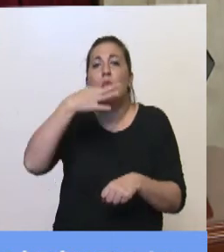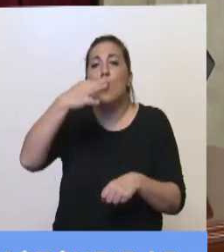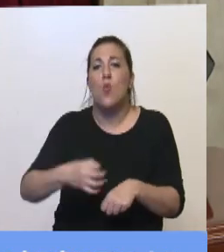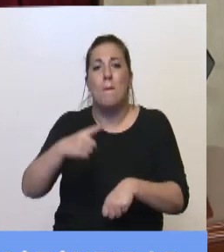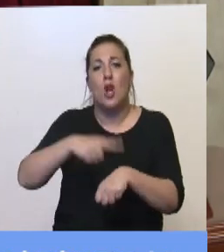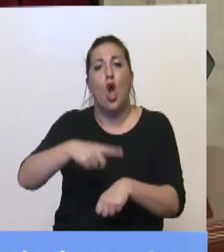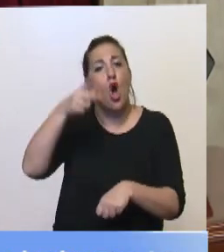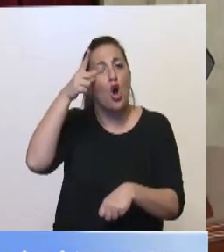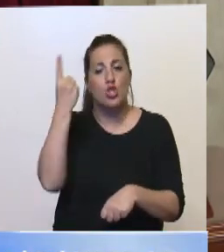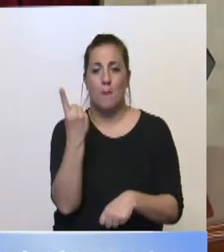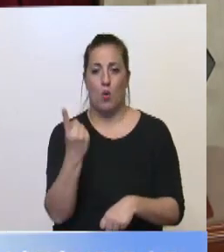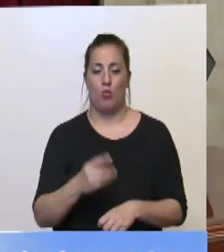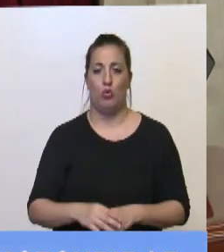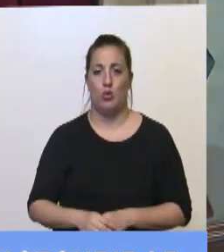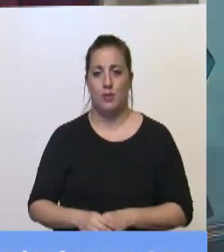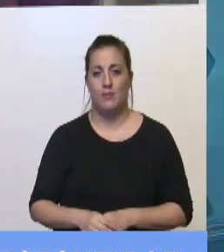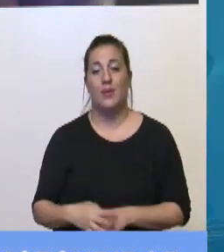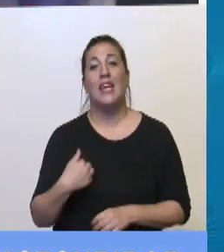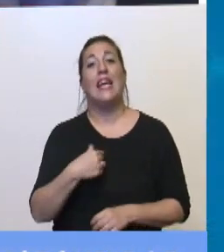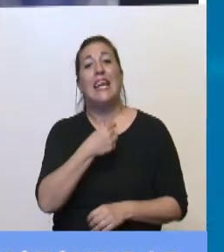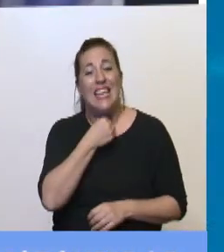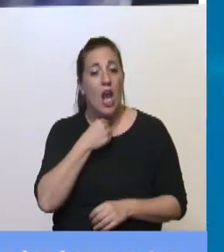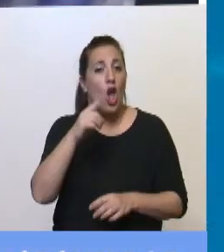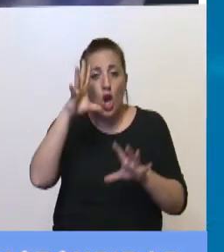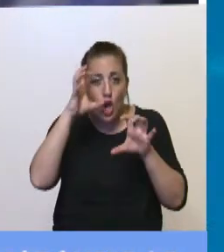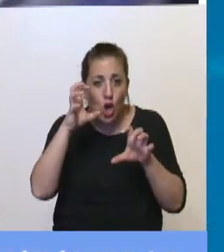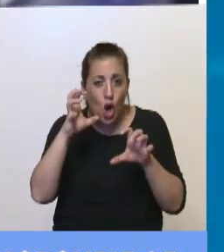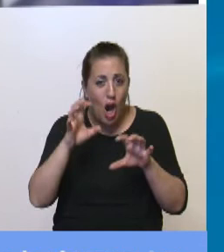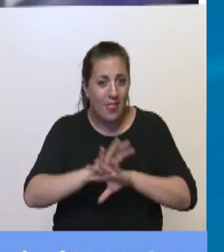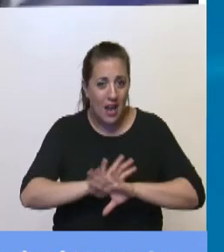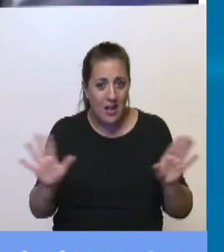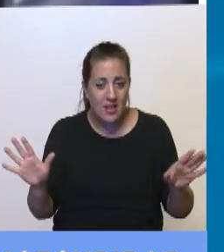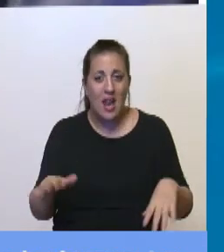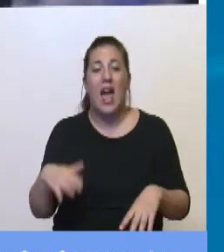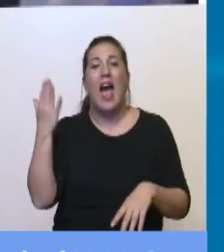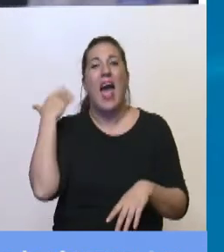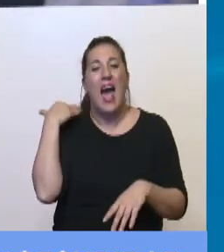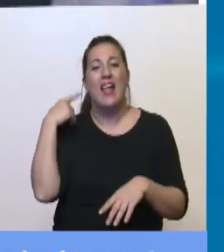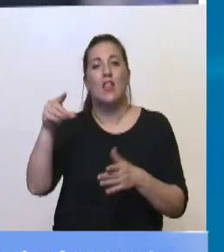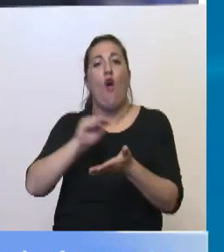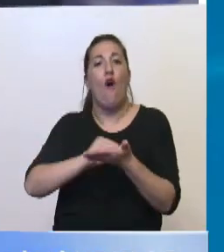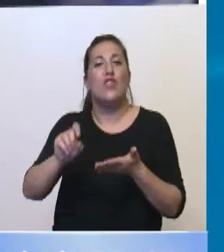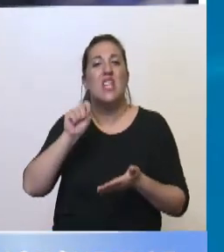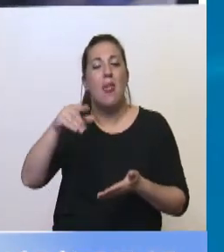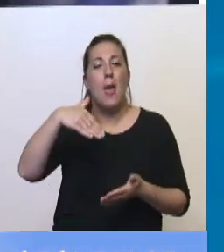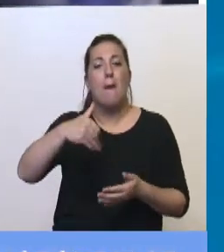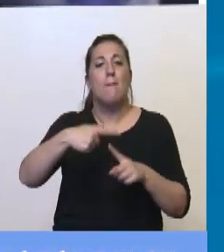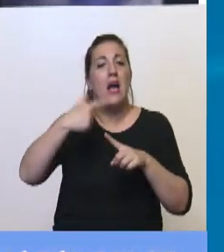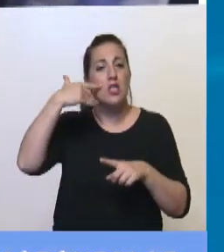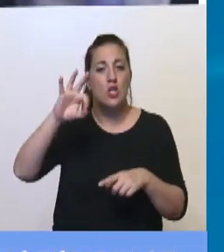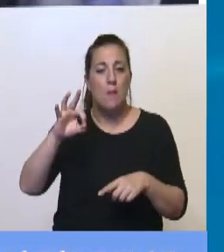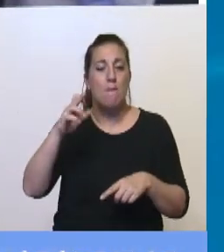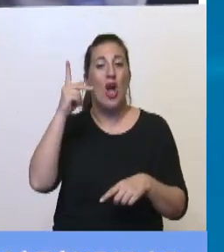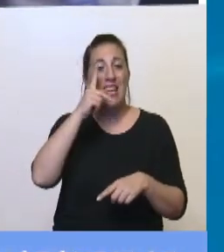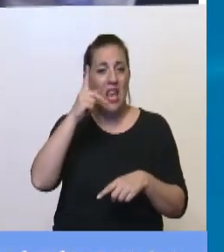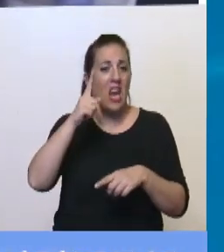sus 8 minutos. Quiero recordar, simplemente, le clausuraron en el despacho a Máximo Kirchner en diputado, ni siquiera lo querían, no